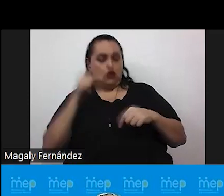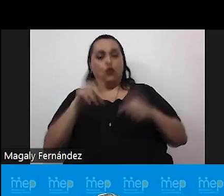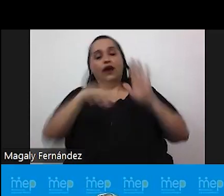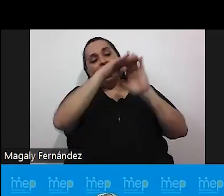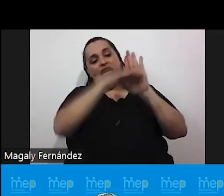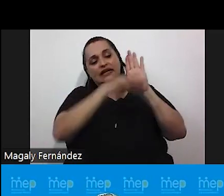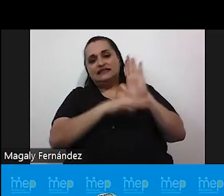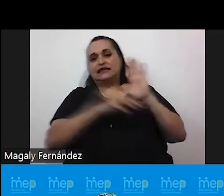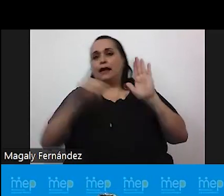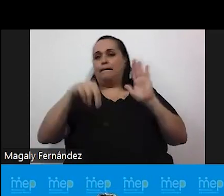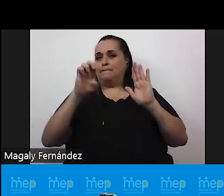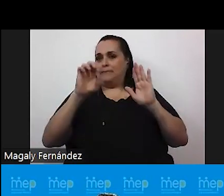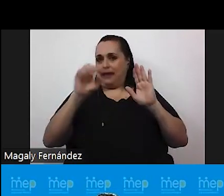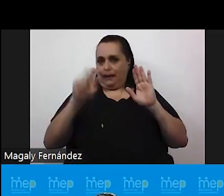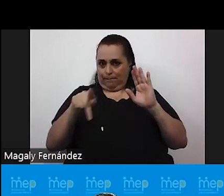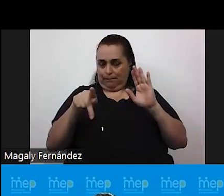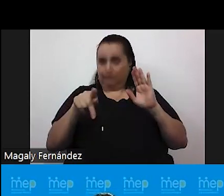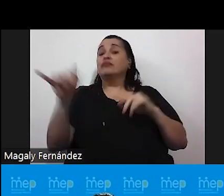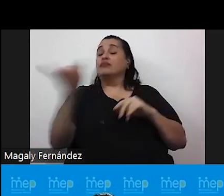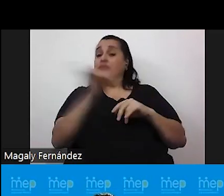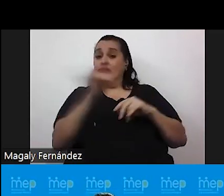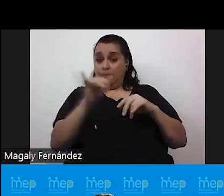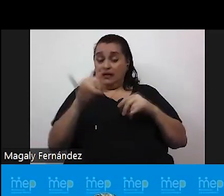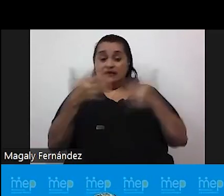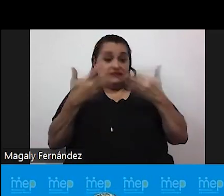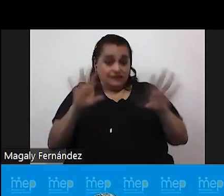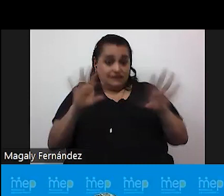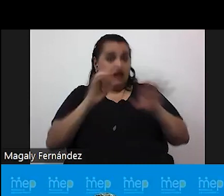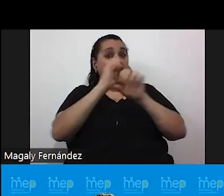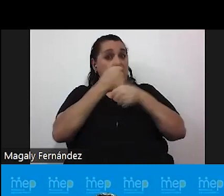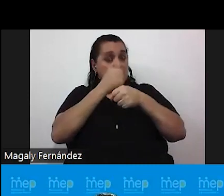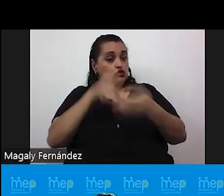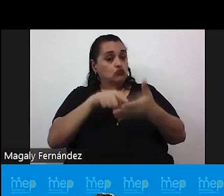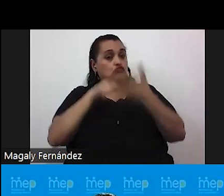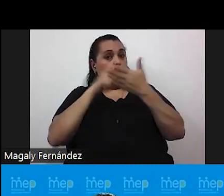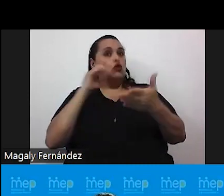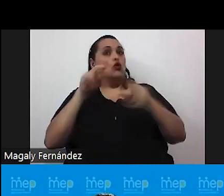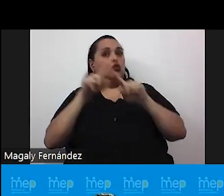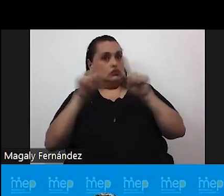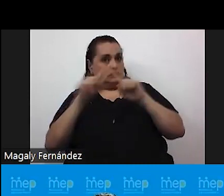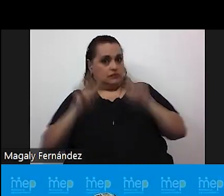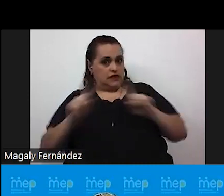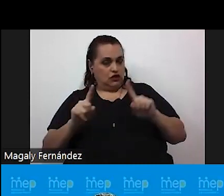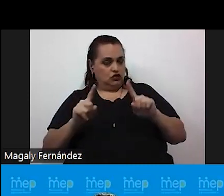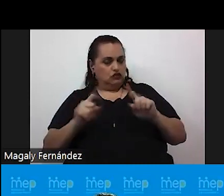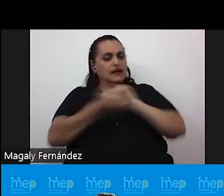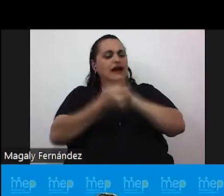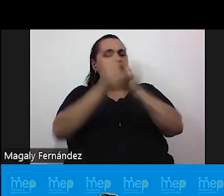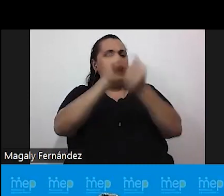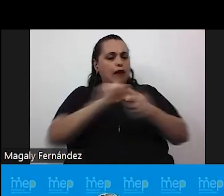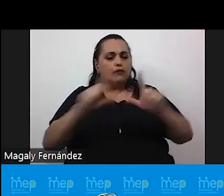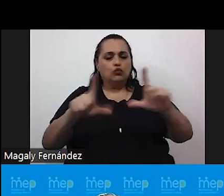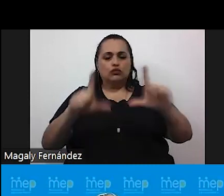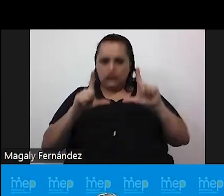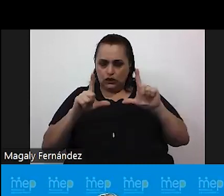del medio tanto así que ya se han hecho varios reconocimientos en la rectificación de títulos